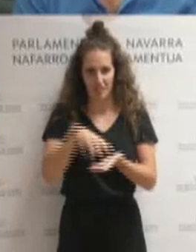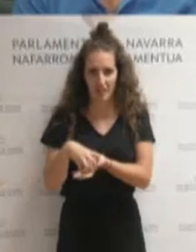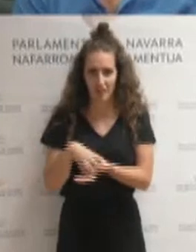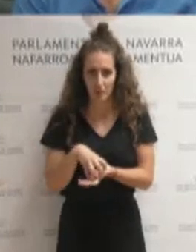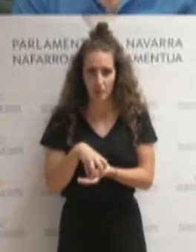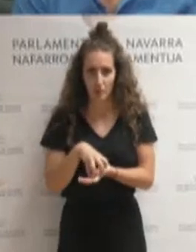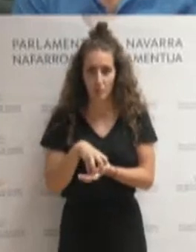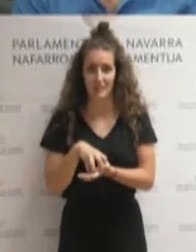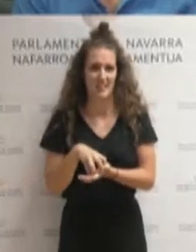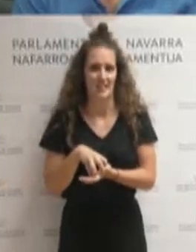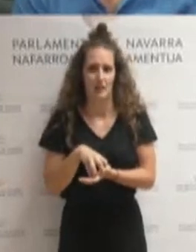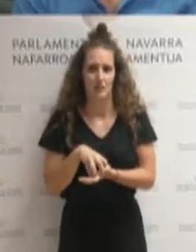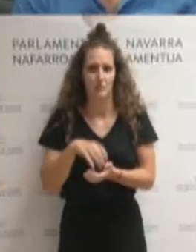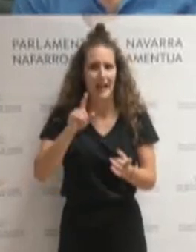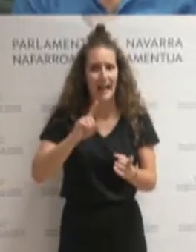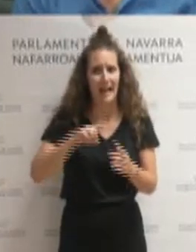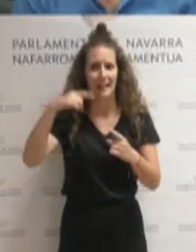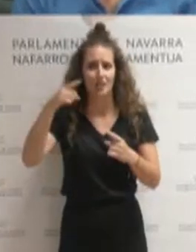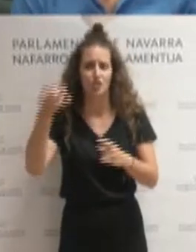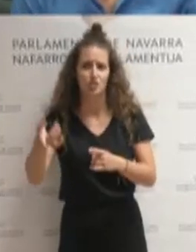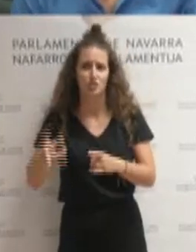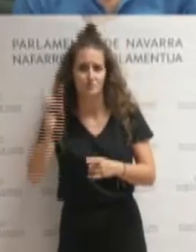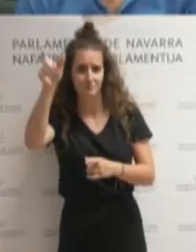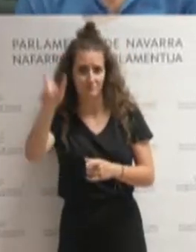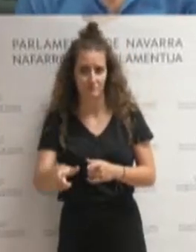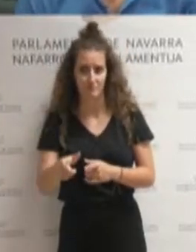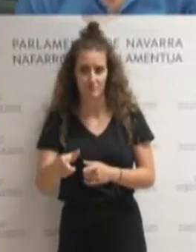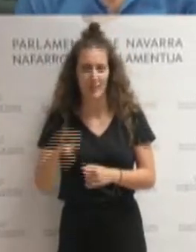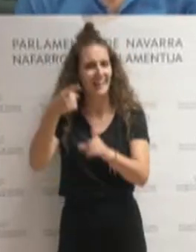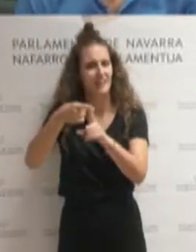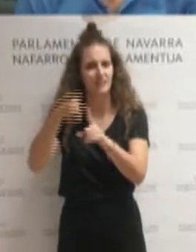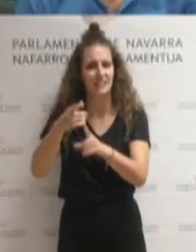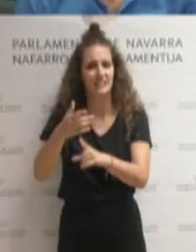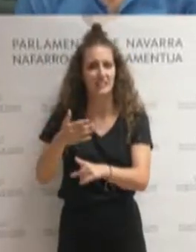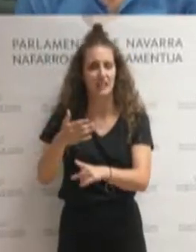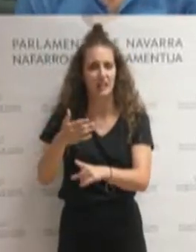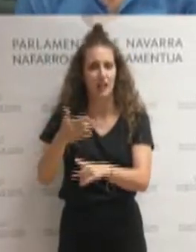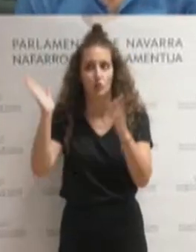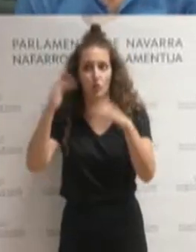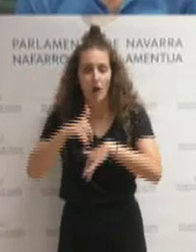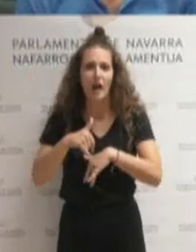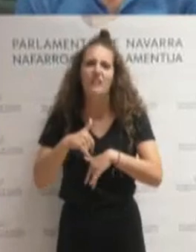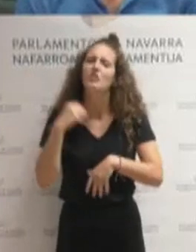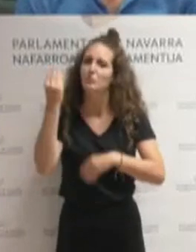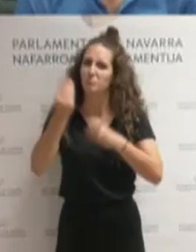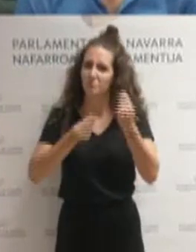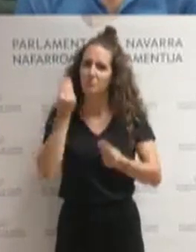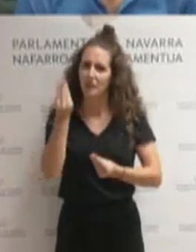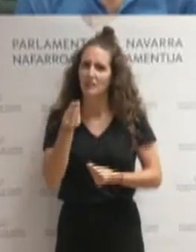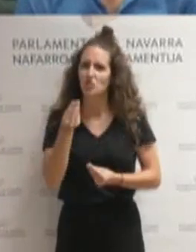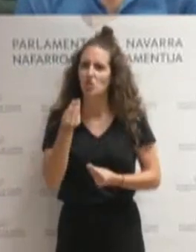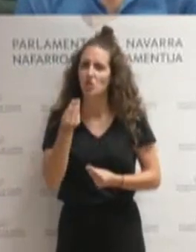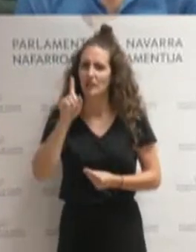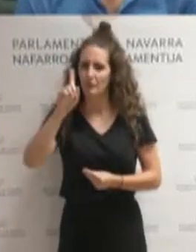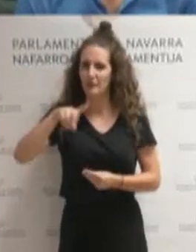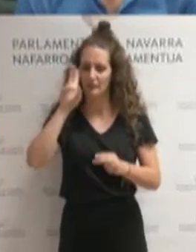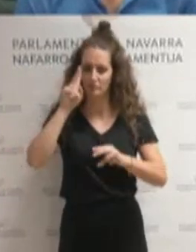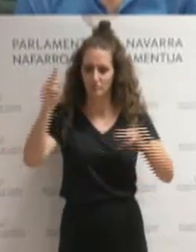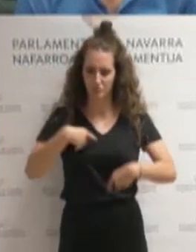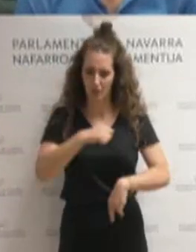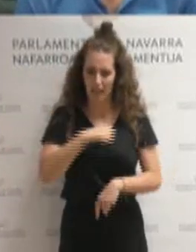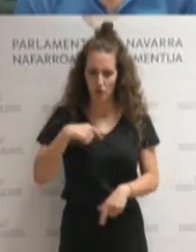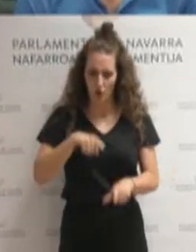no haya habido nadie al teléfono en muchos casos, pues creo que también requiere de una autocrítica. Y yo,